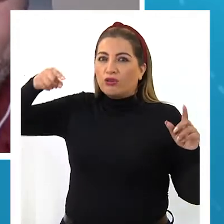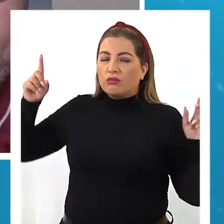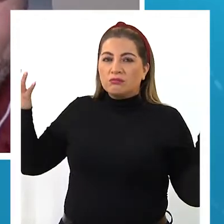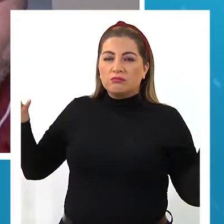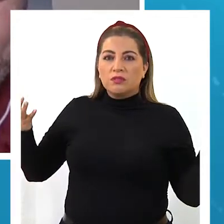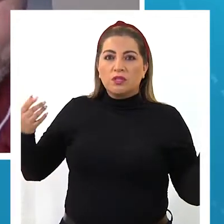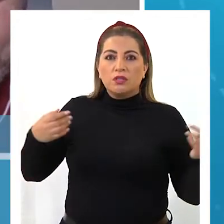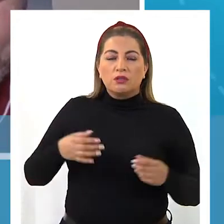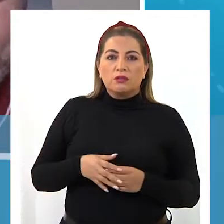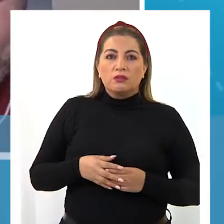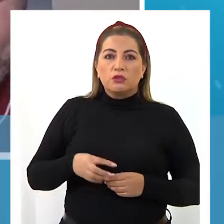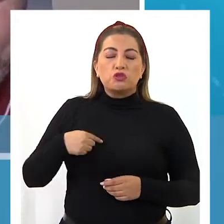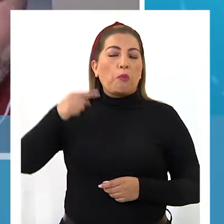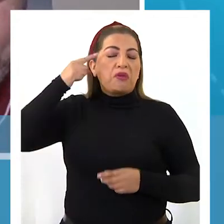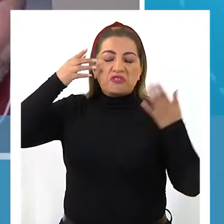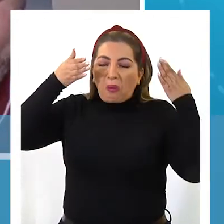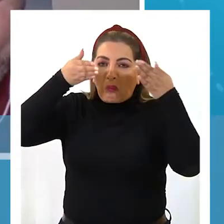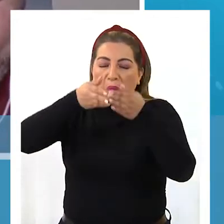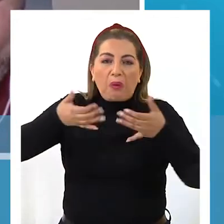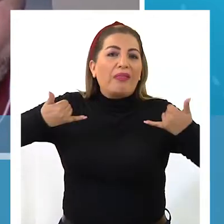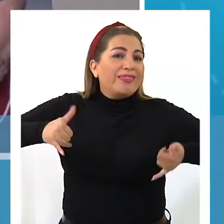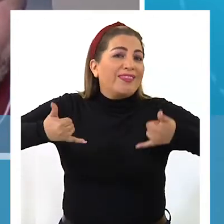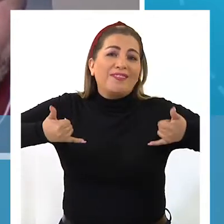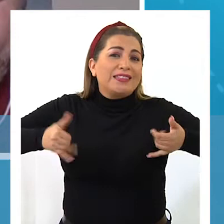Nada, me enfoco en divertirme, ¿no?